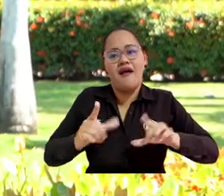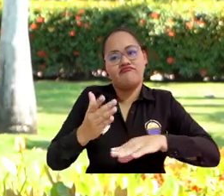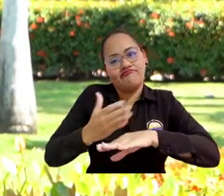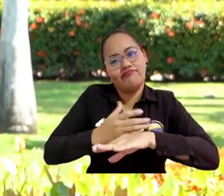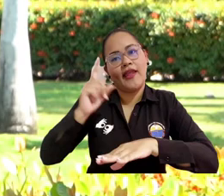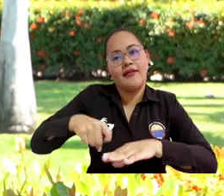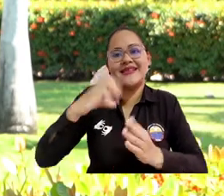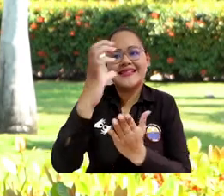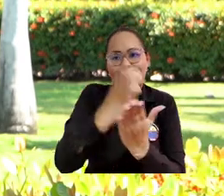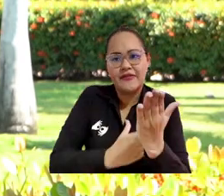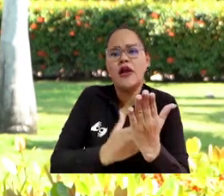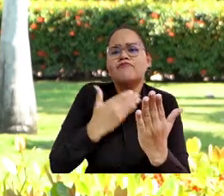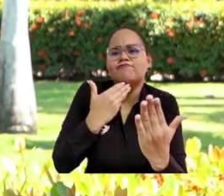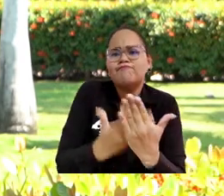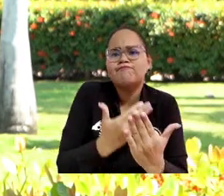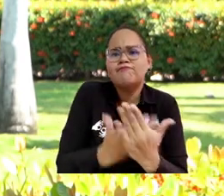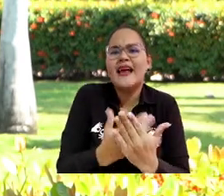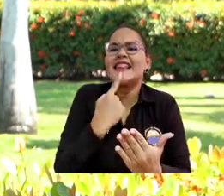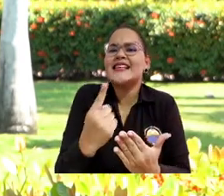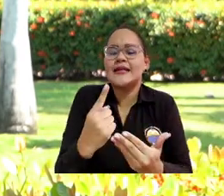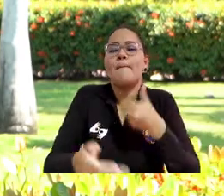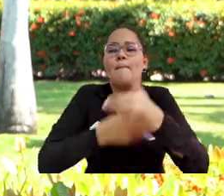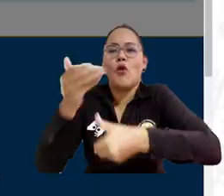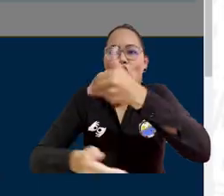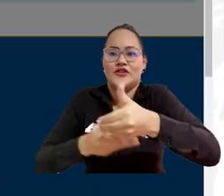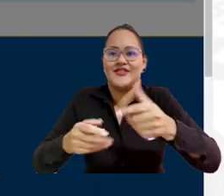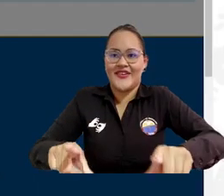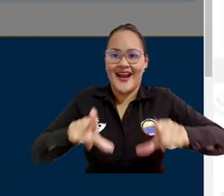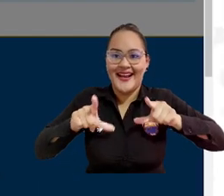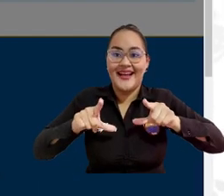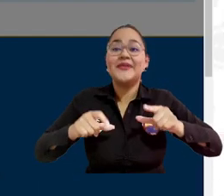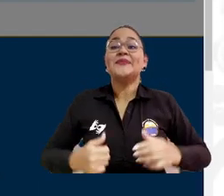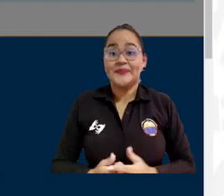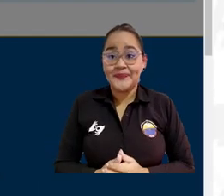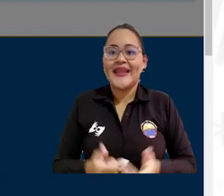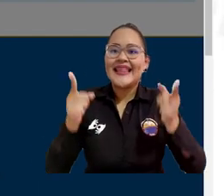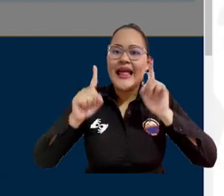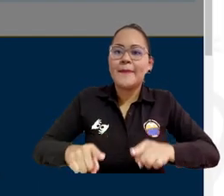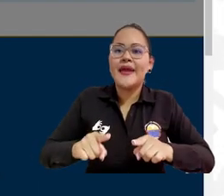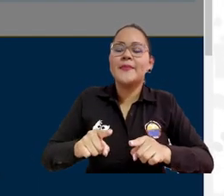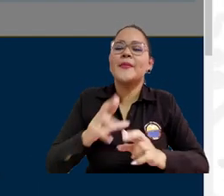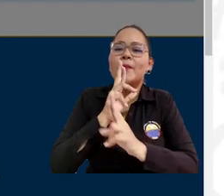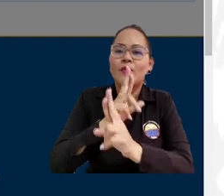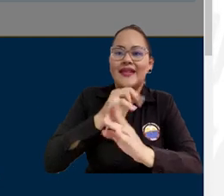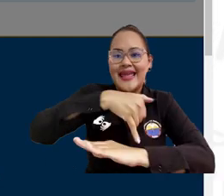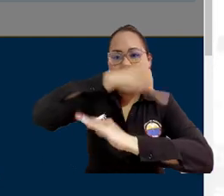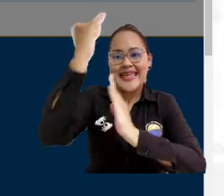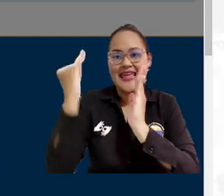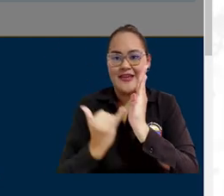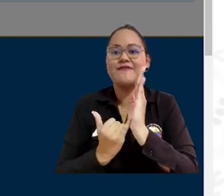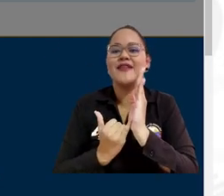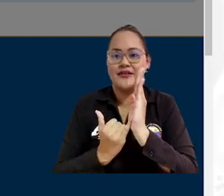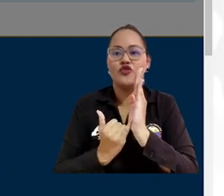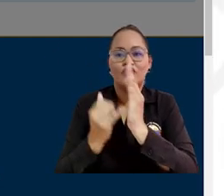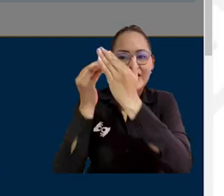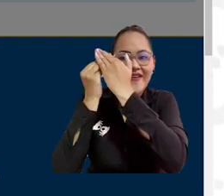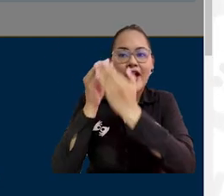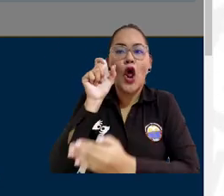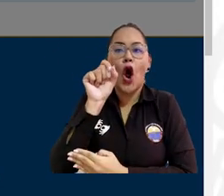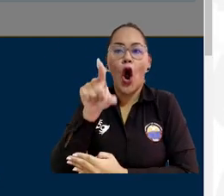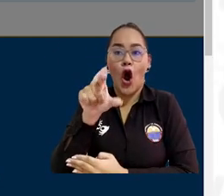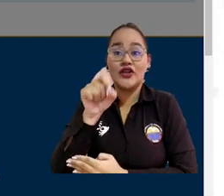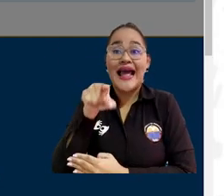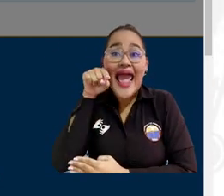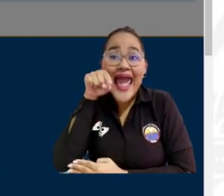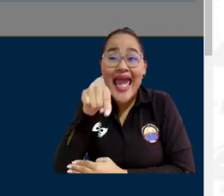donde consta que está en proceso de graduación. Adicionalmente, los resultados de las pruebas ITFESABER11, que es el elemento